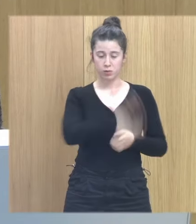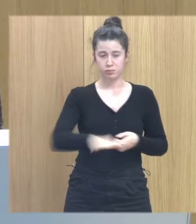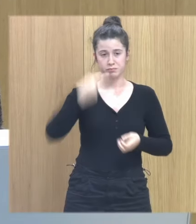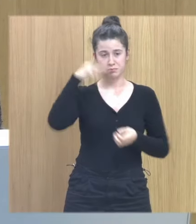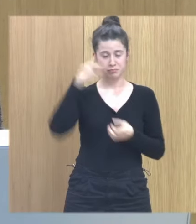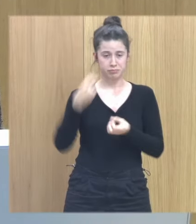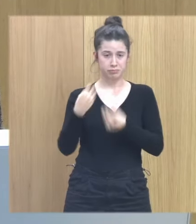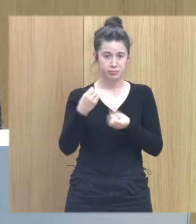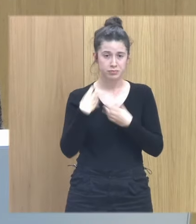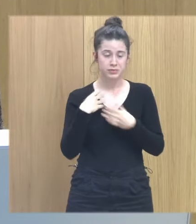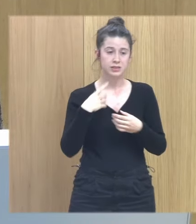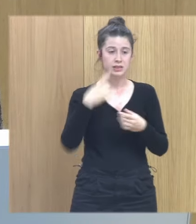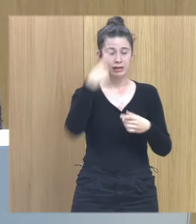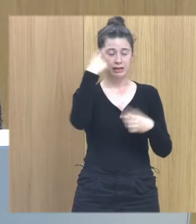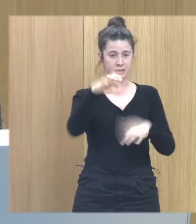naif ni